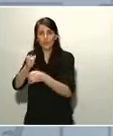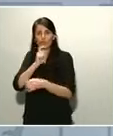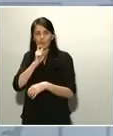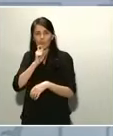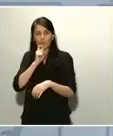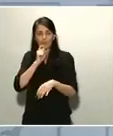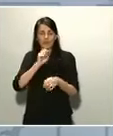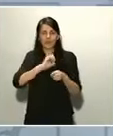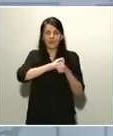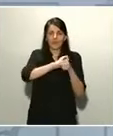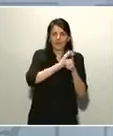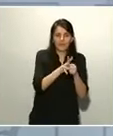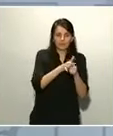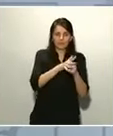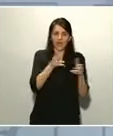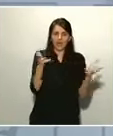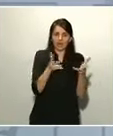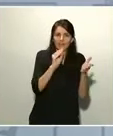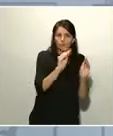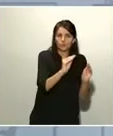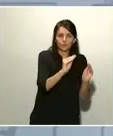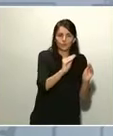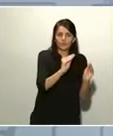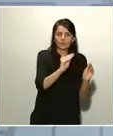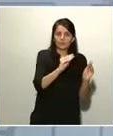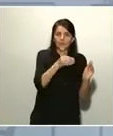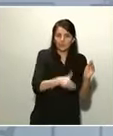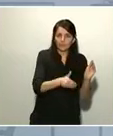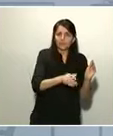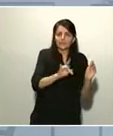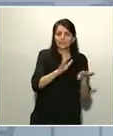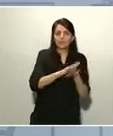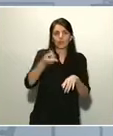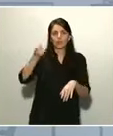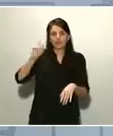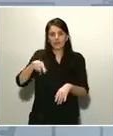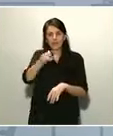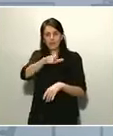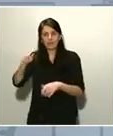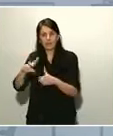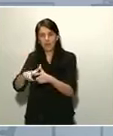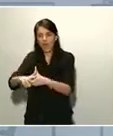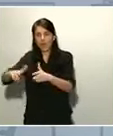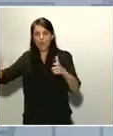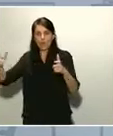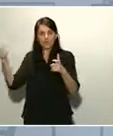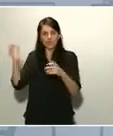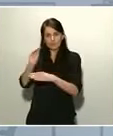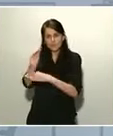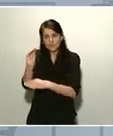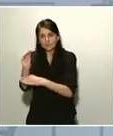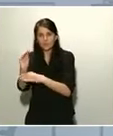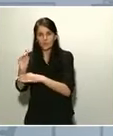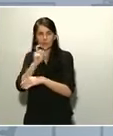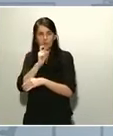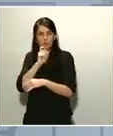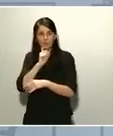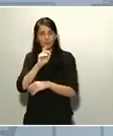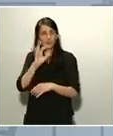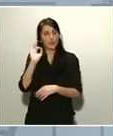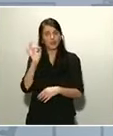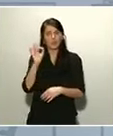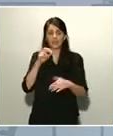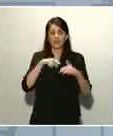volumen de personas que debemos auxiliar. Podemos salvar a muchas personas con los medios adecuados y lo tenemos